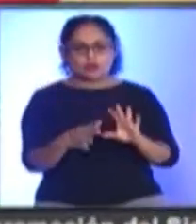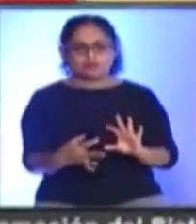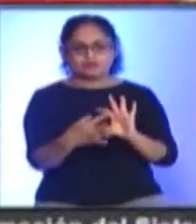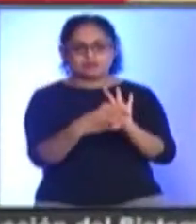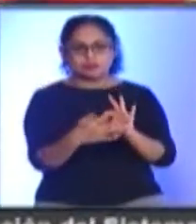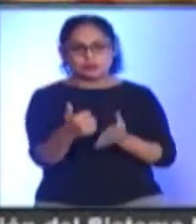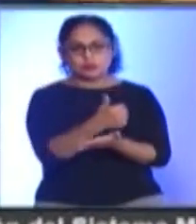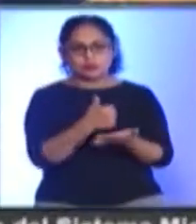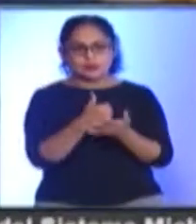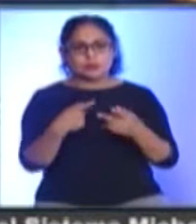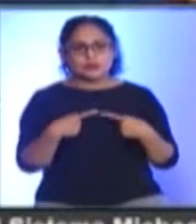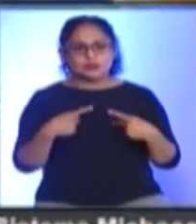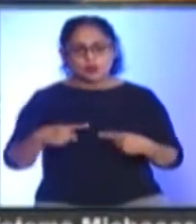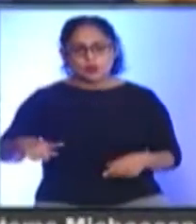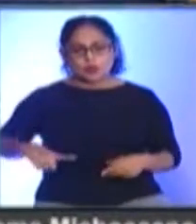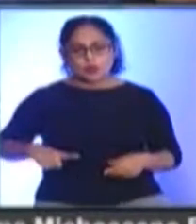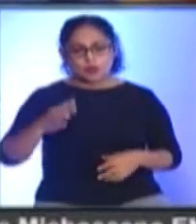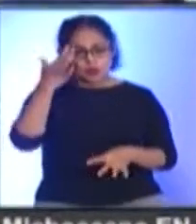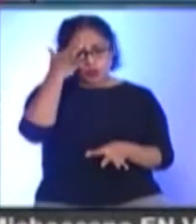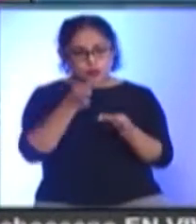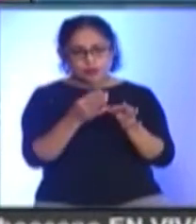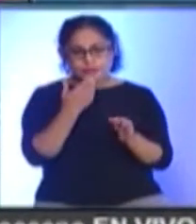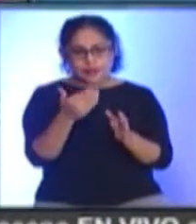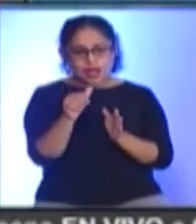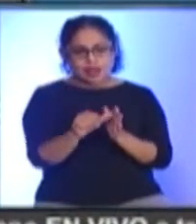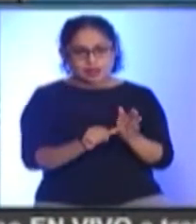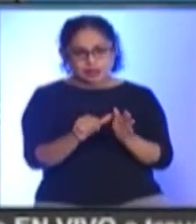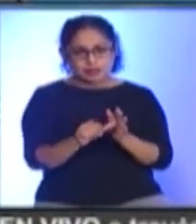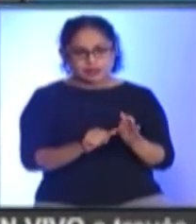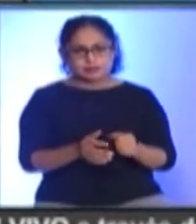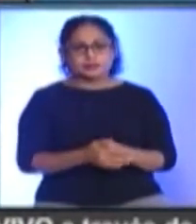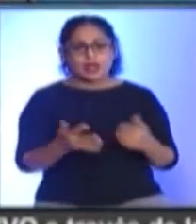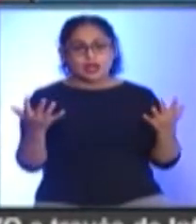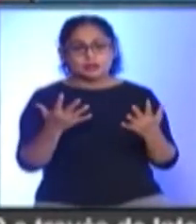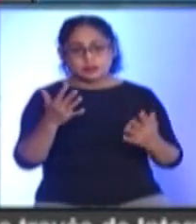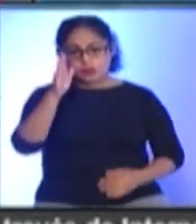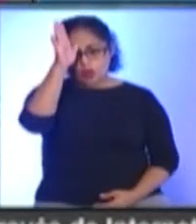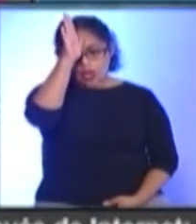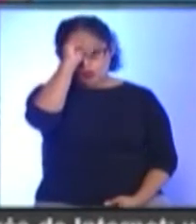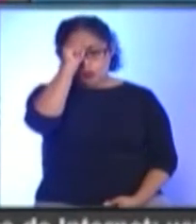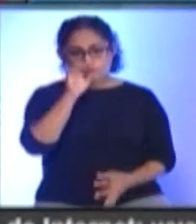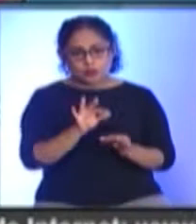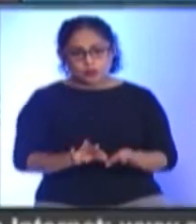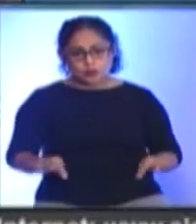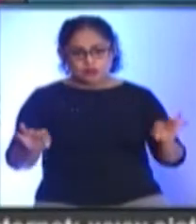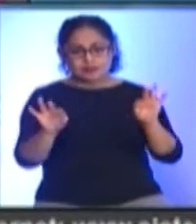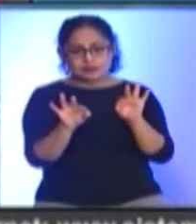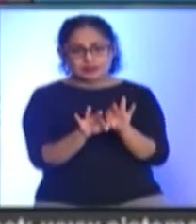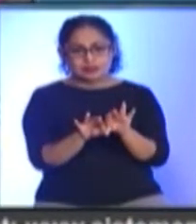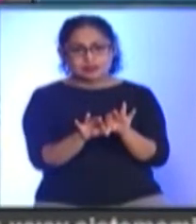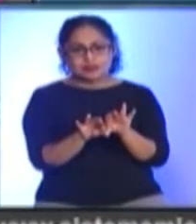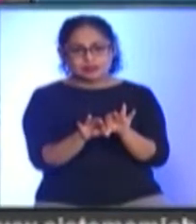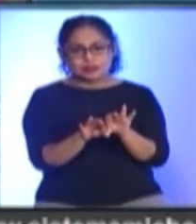Y las fechas de evaluación Para el cumplimiento De la agenda Llegamos a un acuerdo Muy importante El presidente